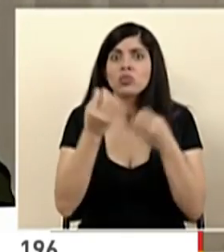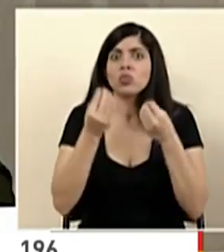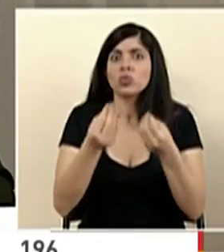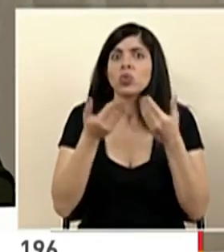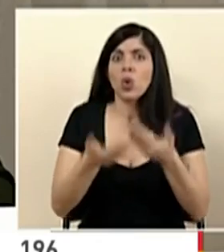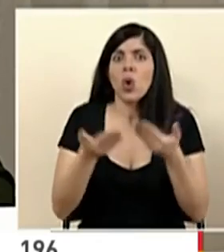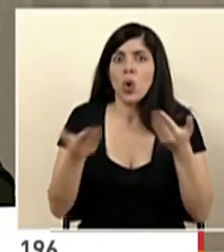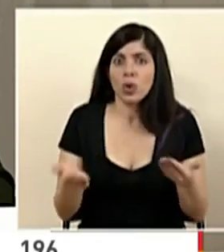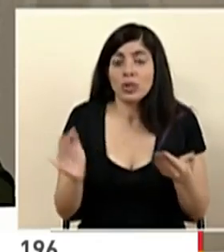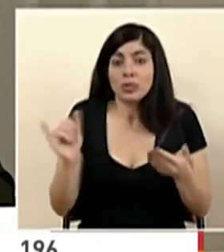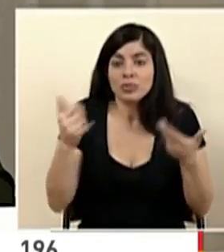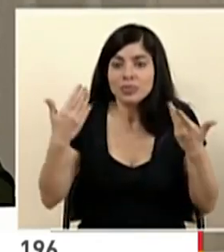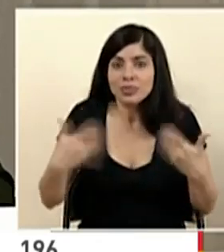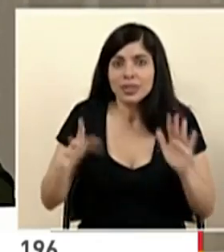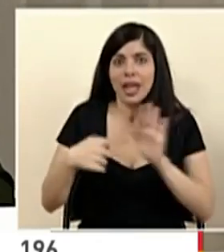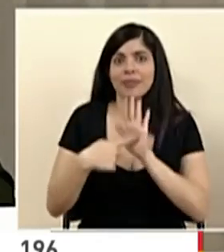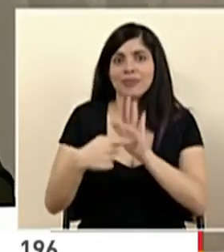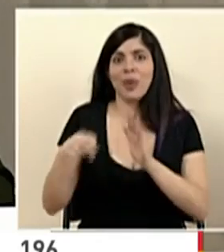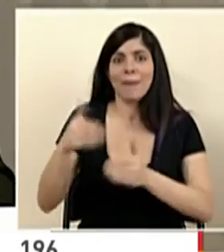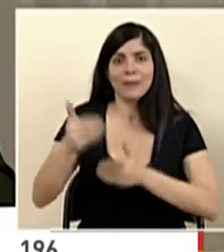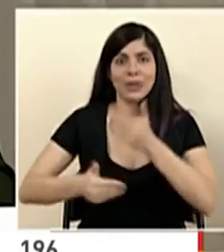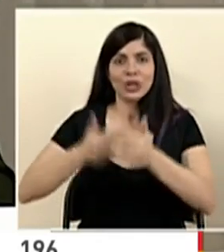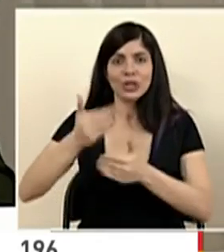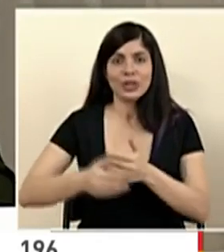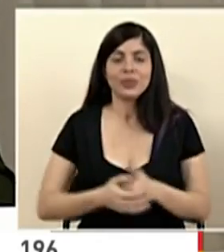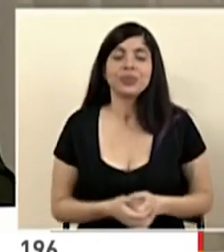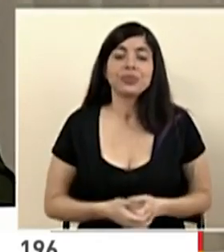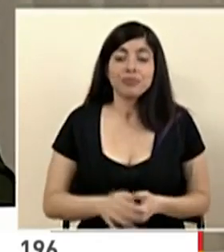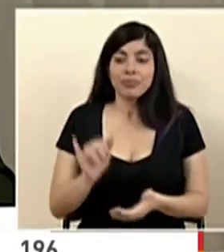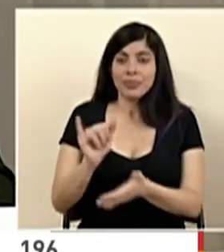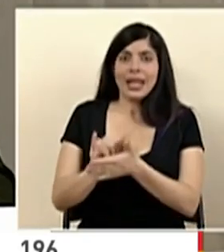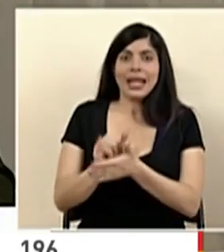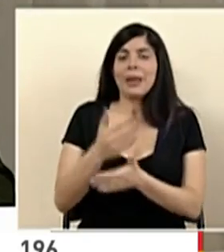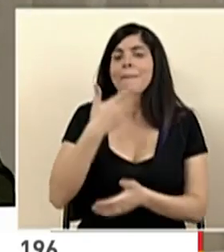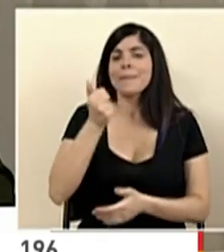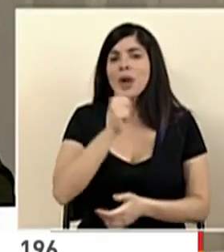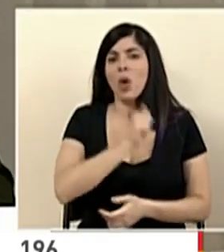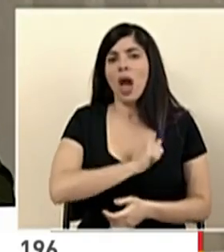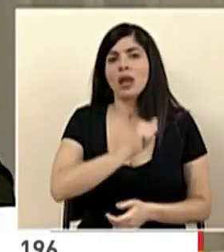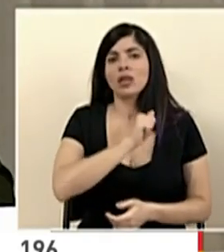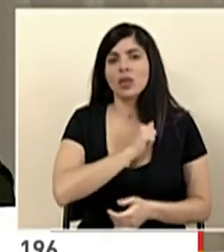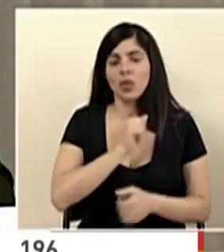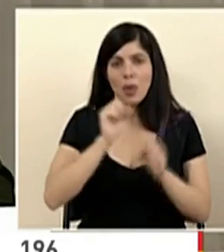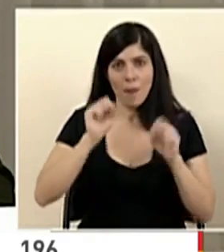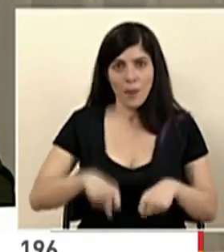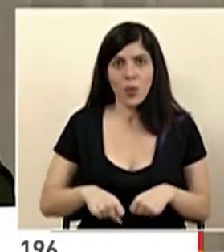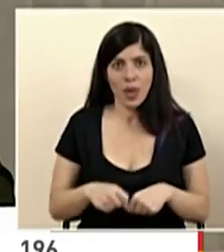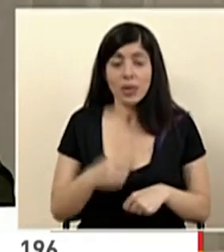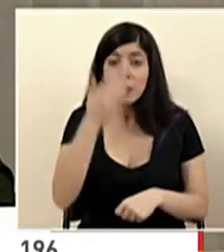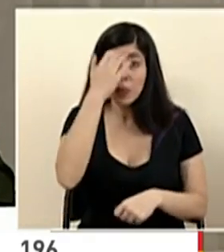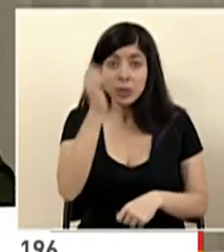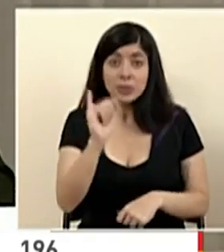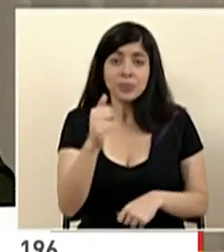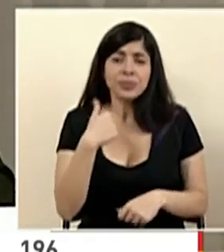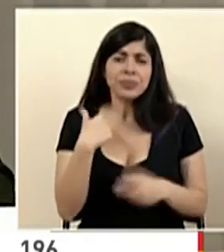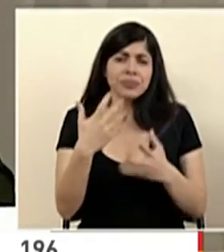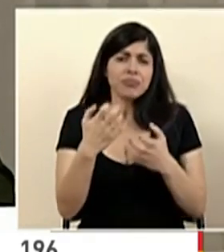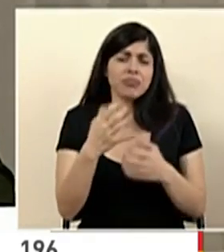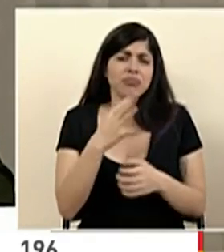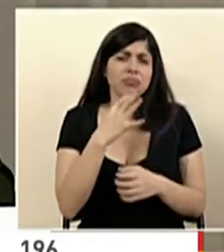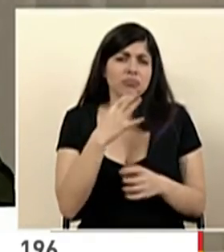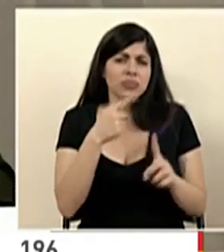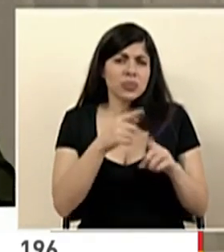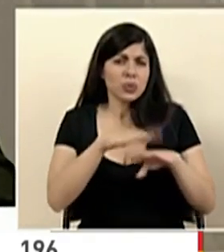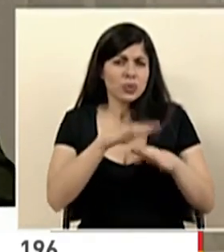cosas como se ha demostrado en este proceso. Esa es la mejor actitud que podemos tomar, porque también quisiera brevemente